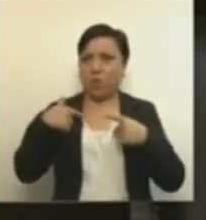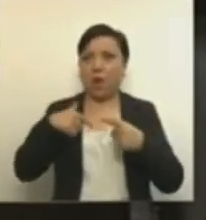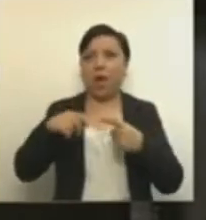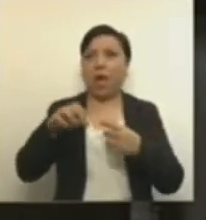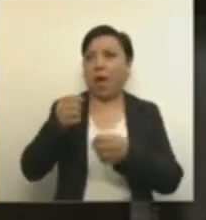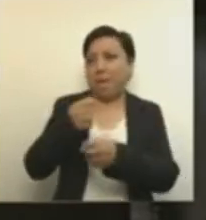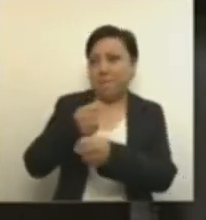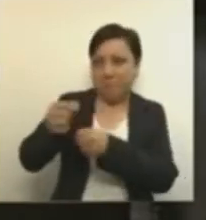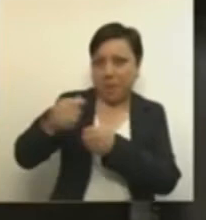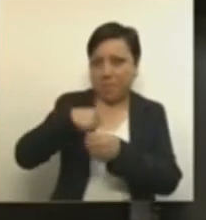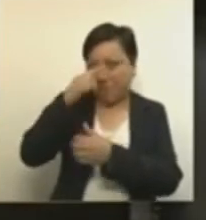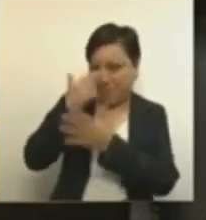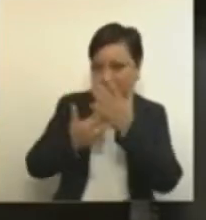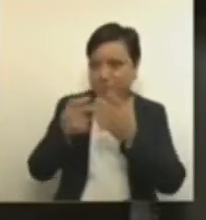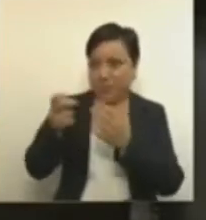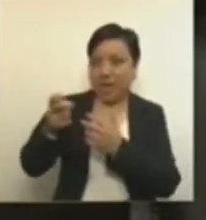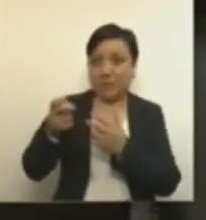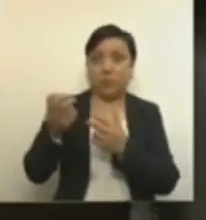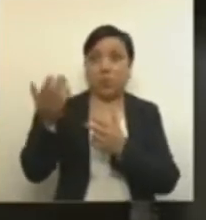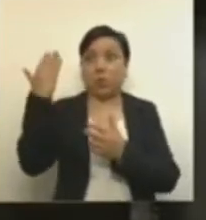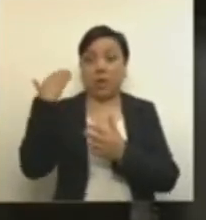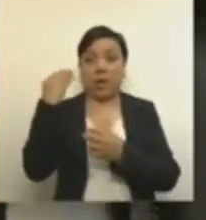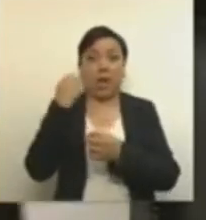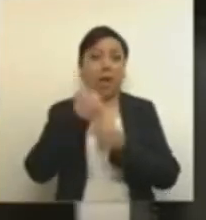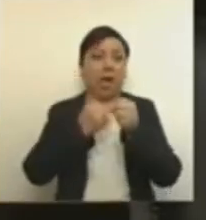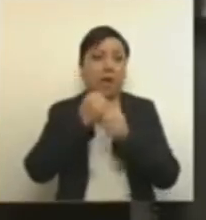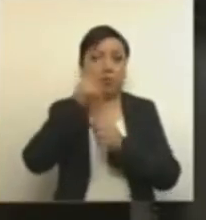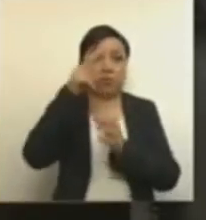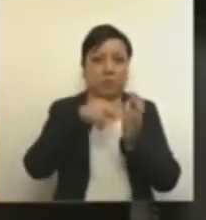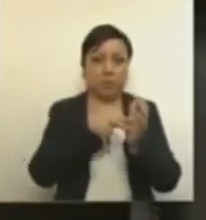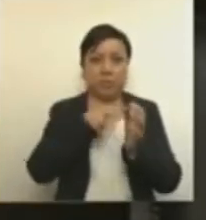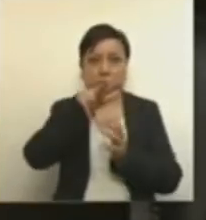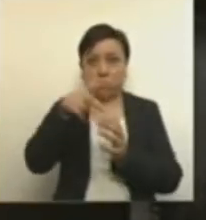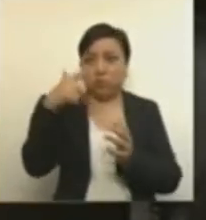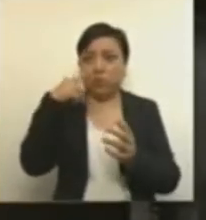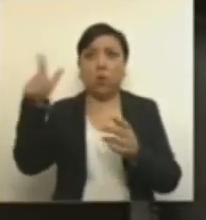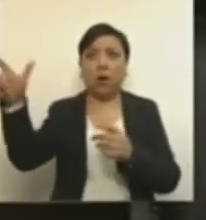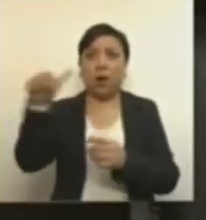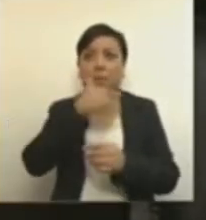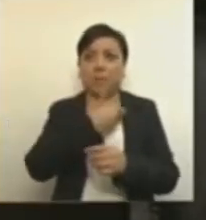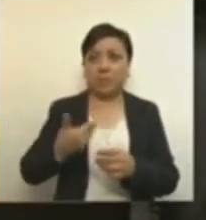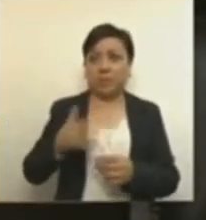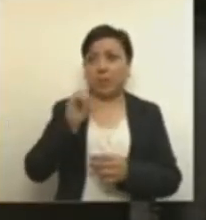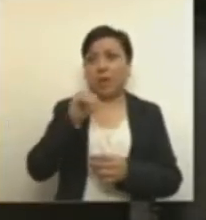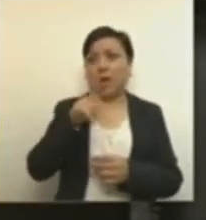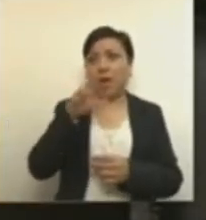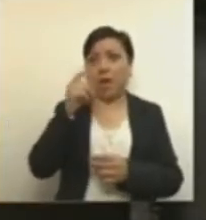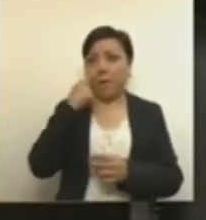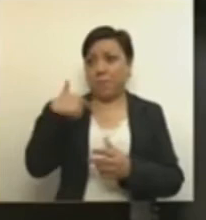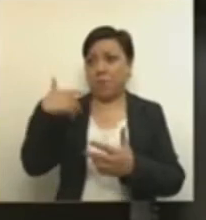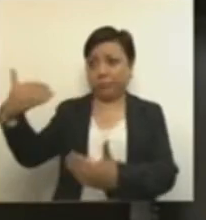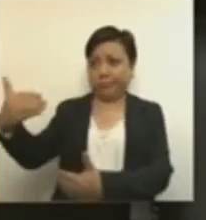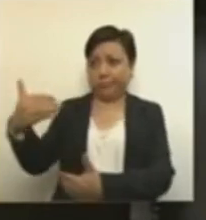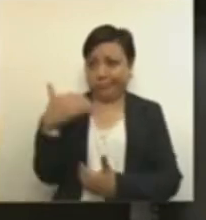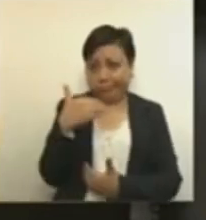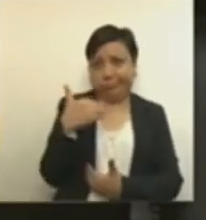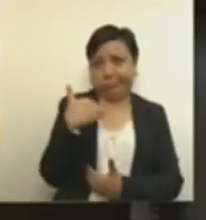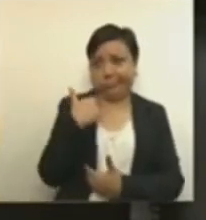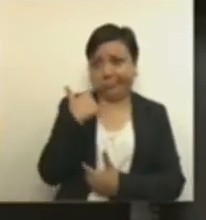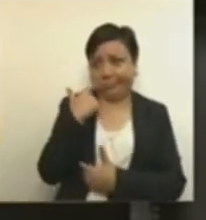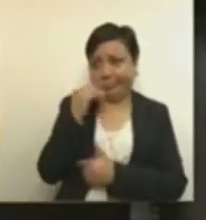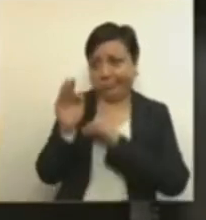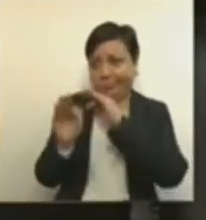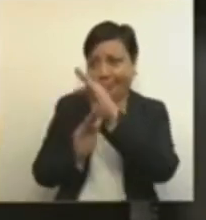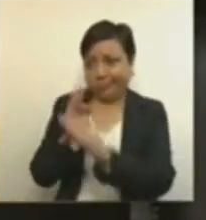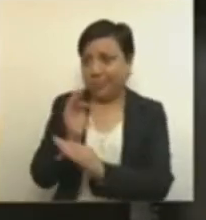14 de septiembre de 2018 en el Centro Cultural Tlatelolco. Es la voz de las víctimas frente a quienes el